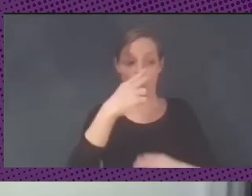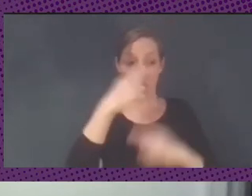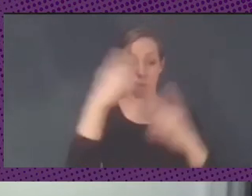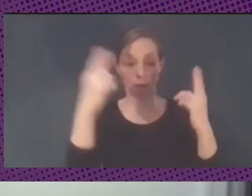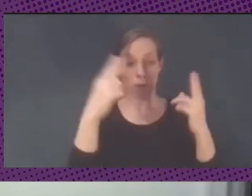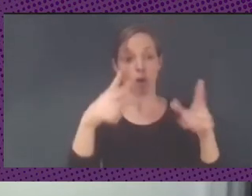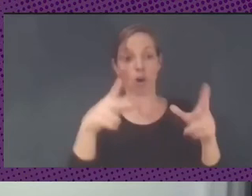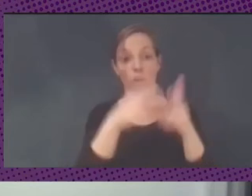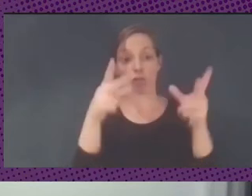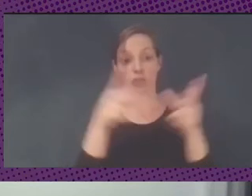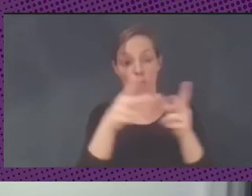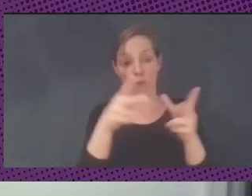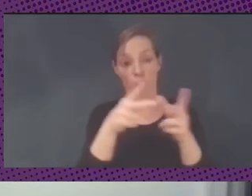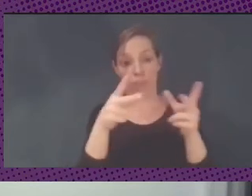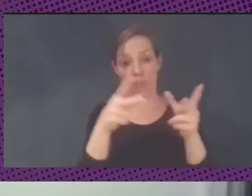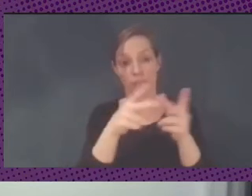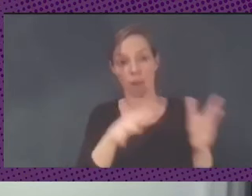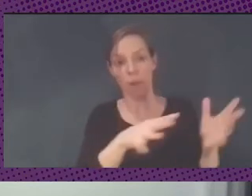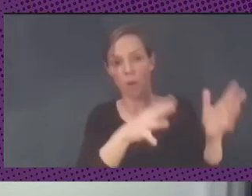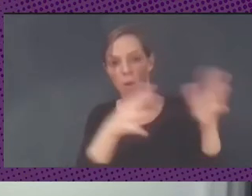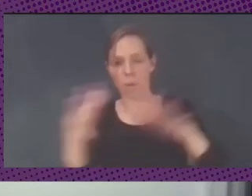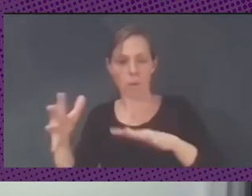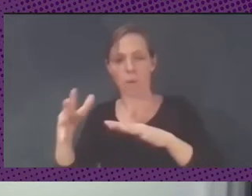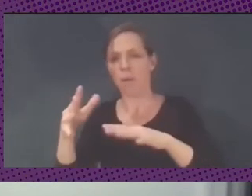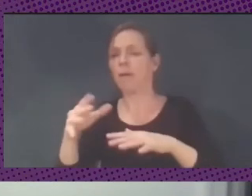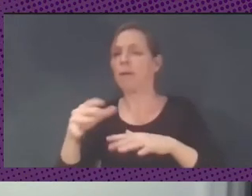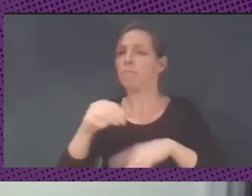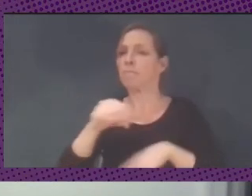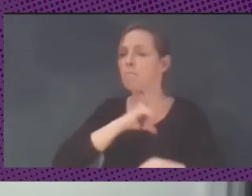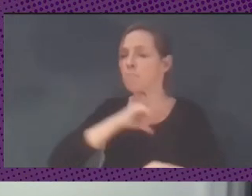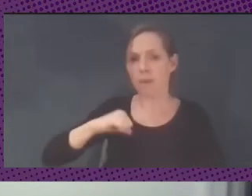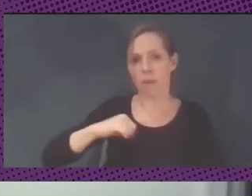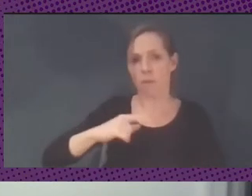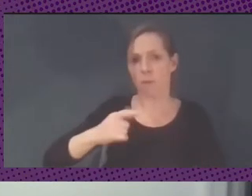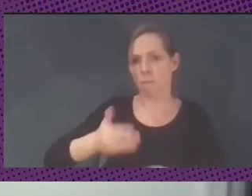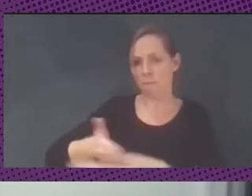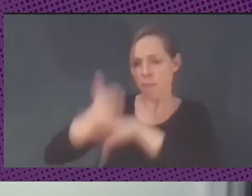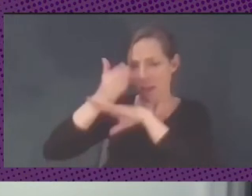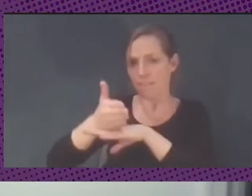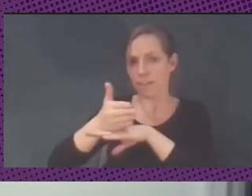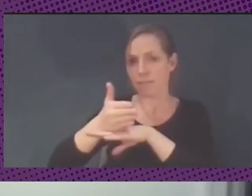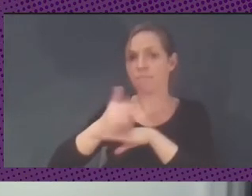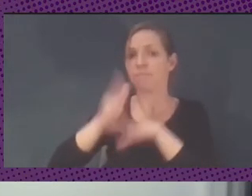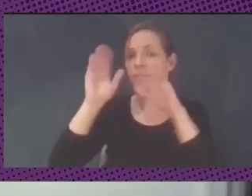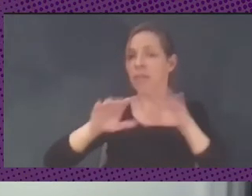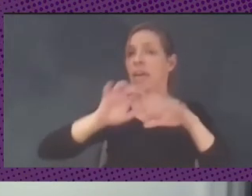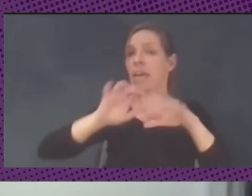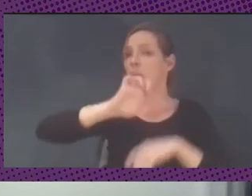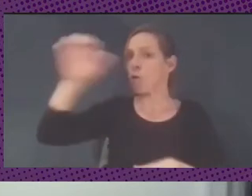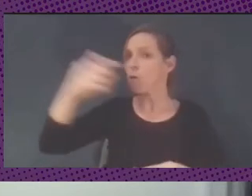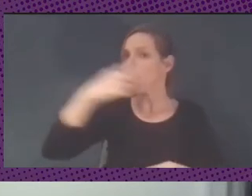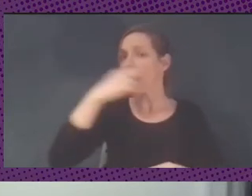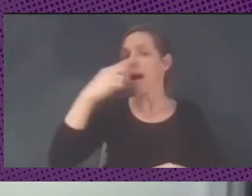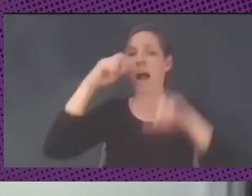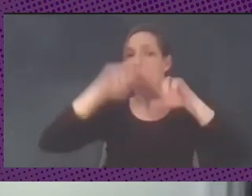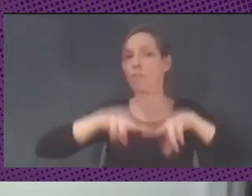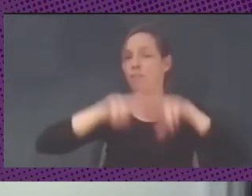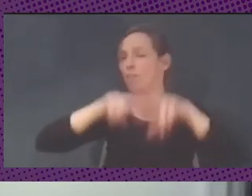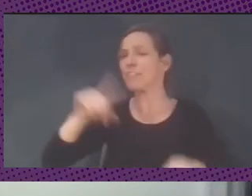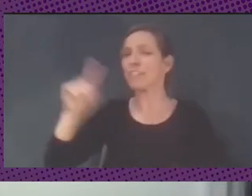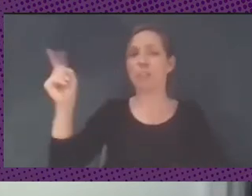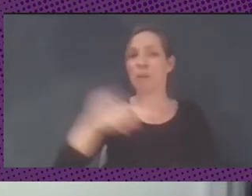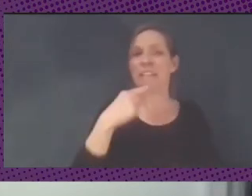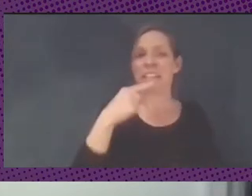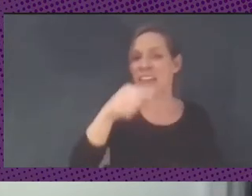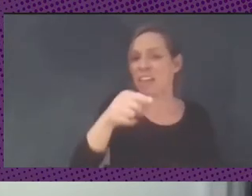de una forma mucho más agresiva, y son proyectos que todos los auditores europeos han dicho que son mucho menos